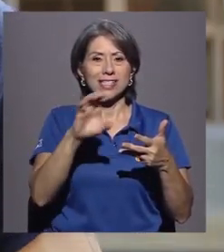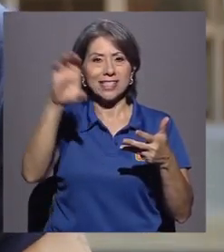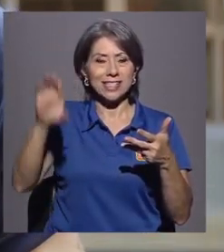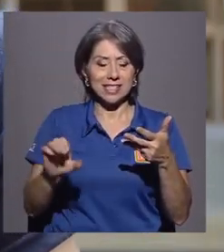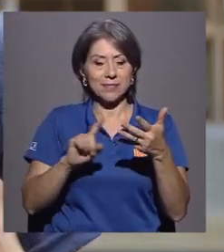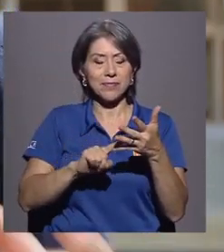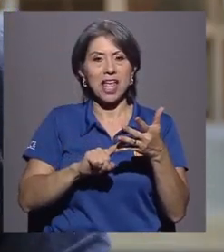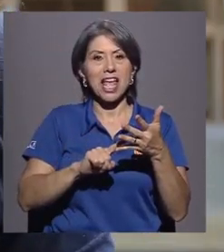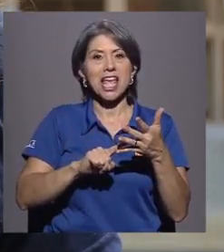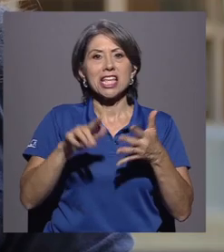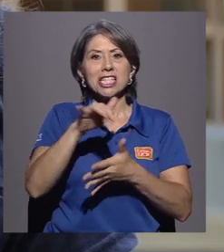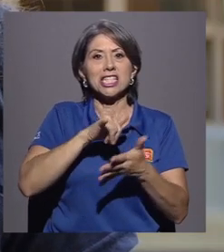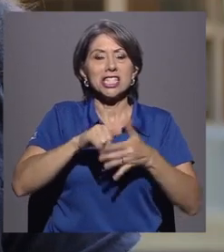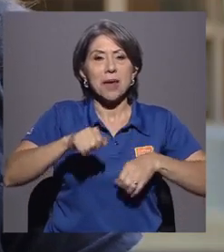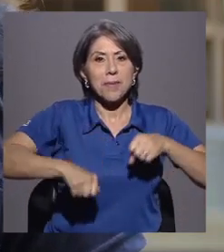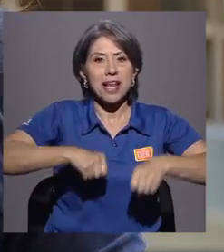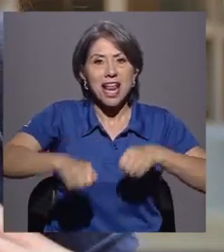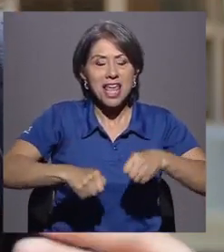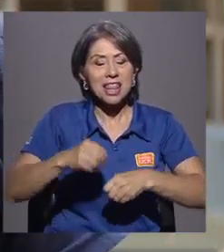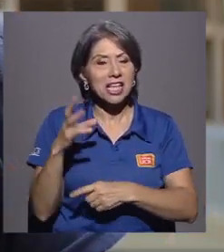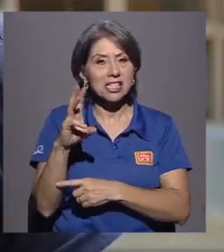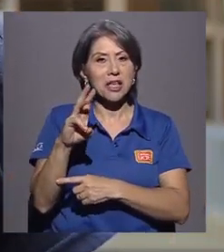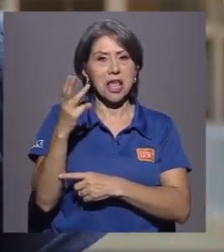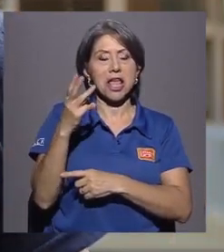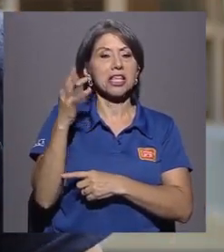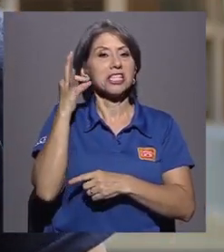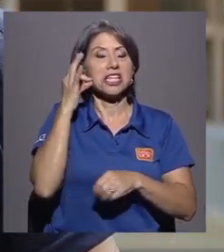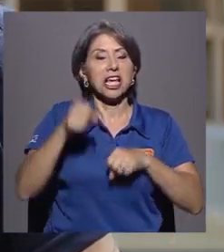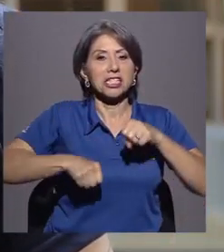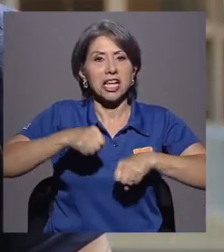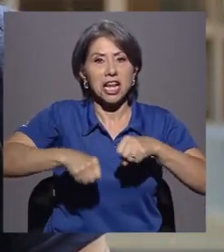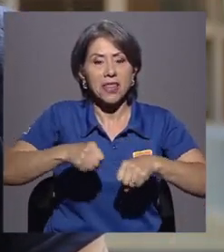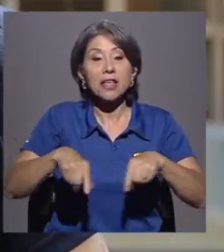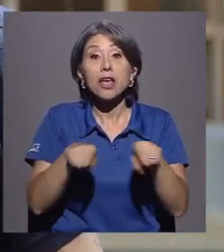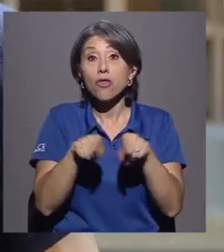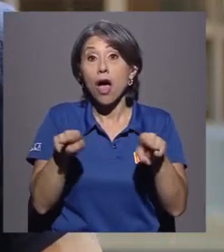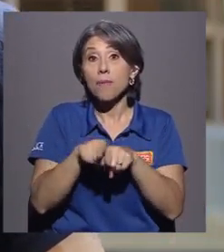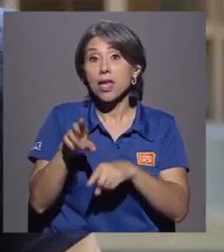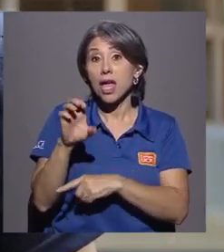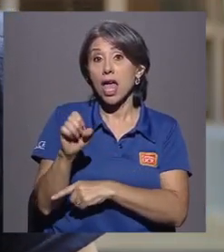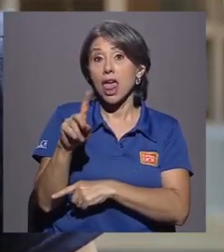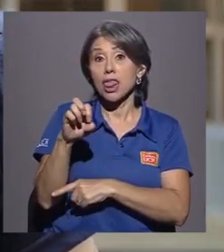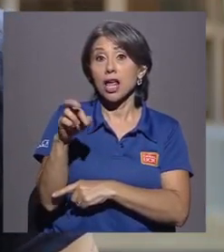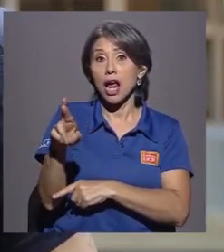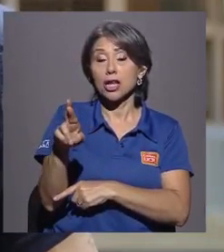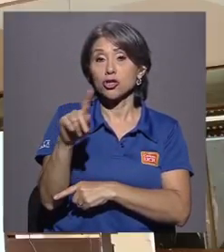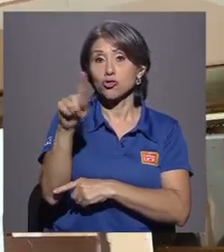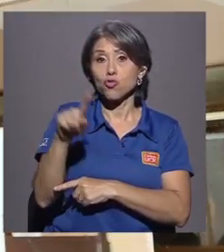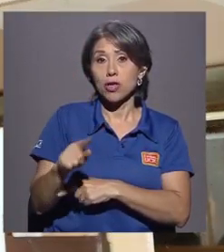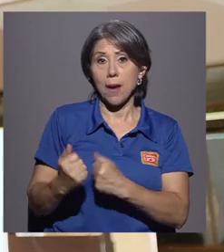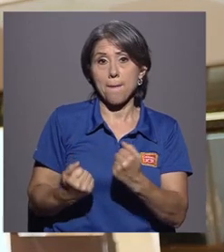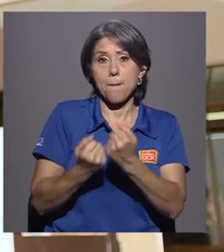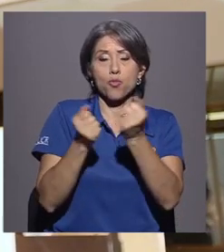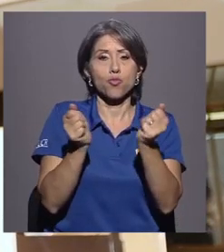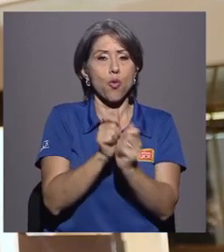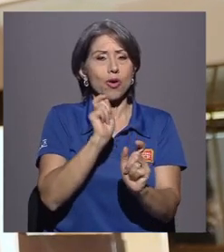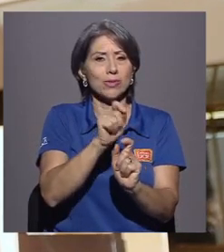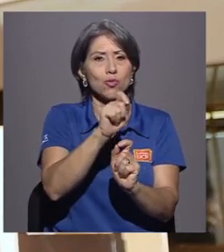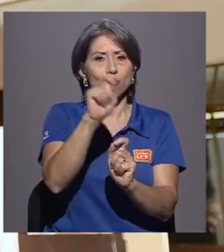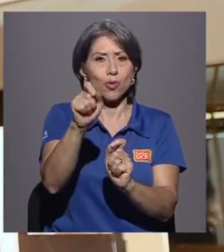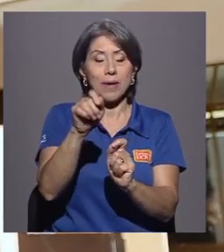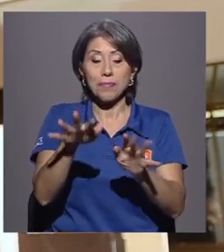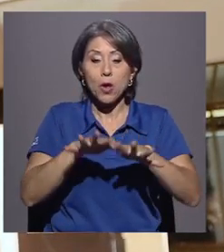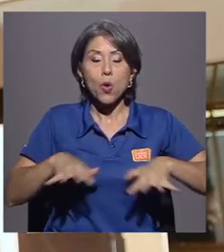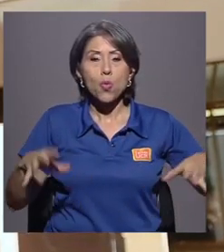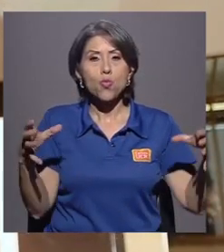Chepecletas, chicas encletas, tuvimos apoyo también de Edgar Zúñiga con su escultura. El